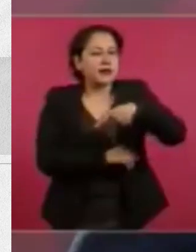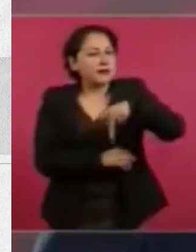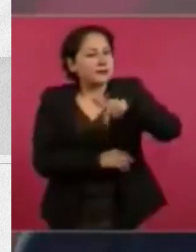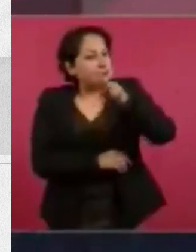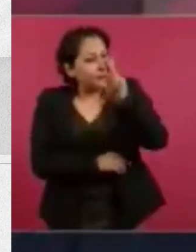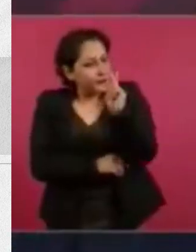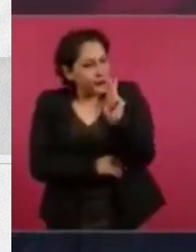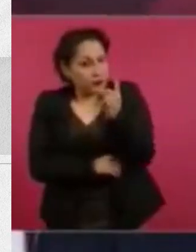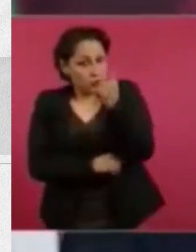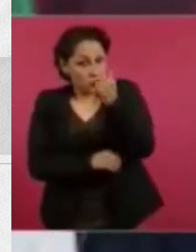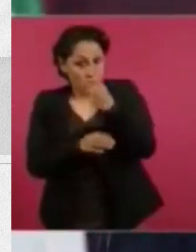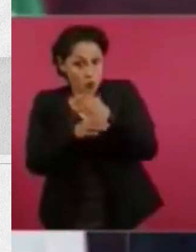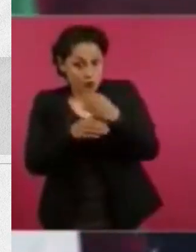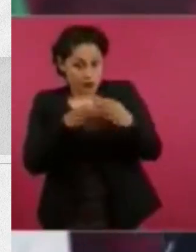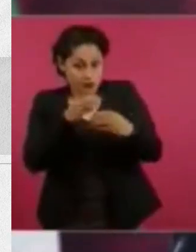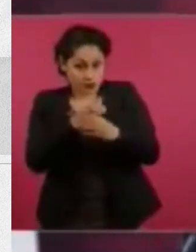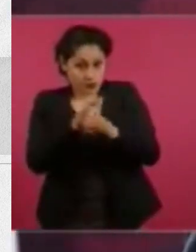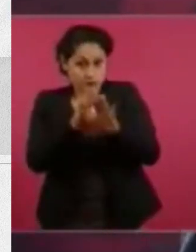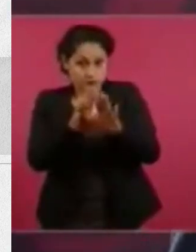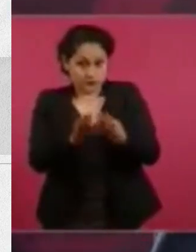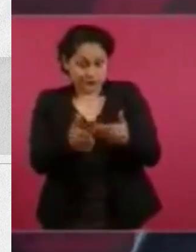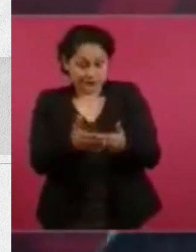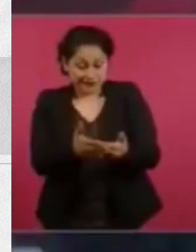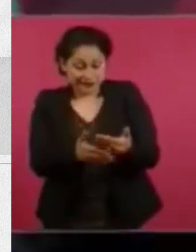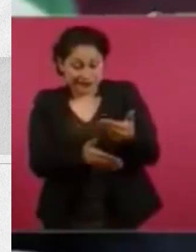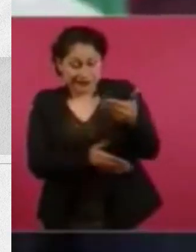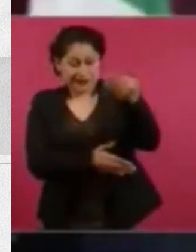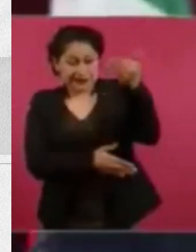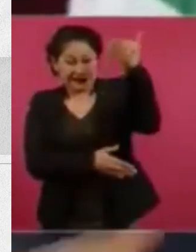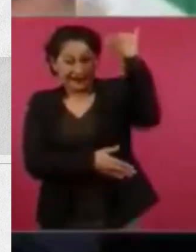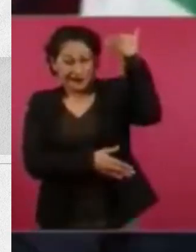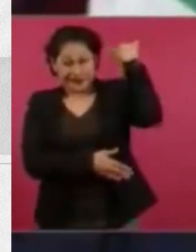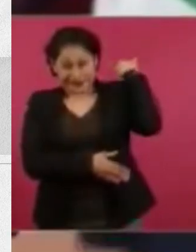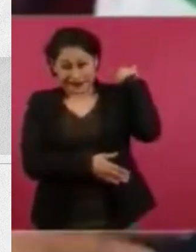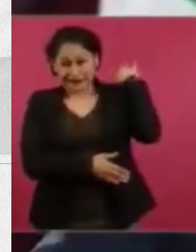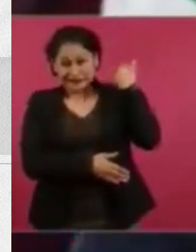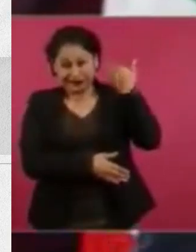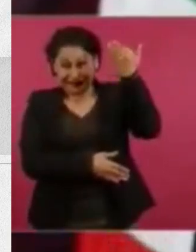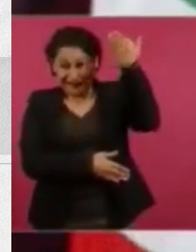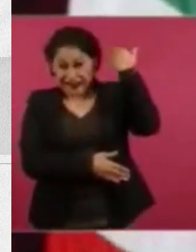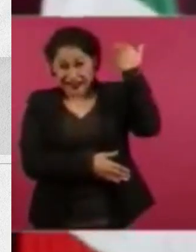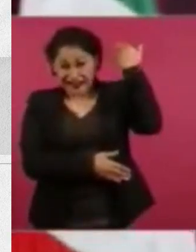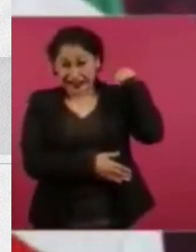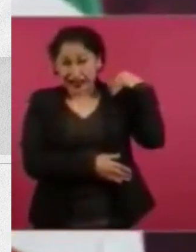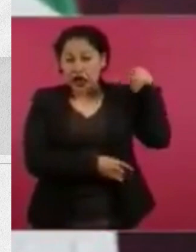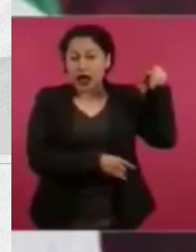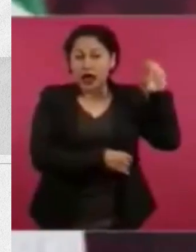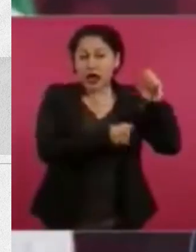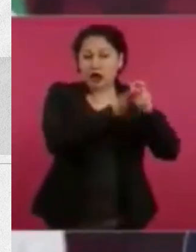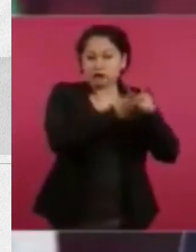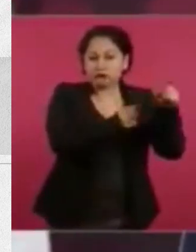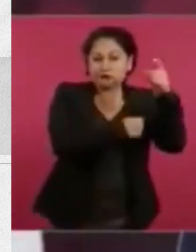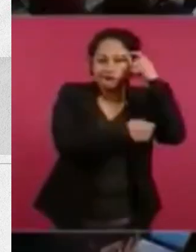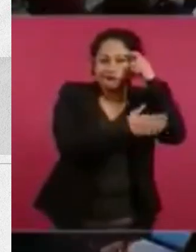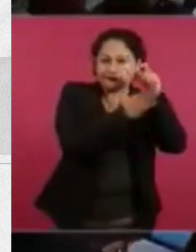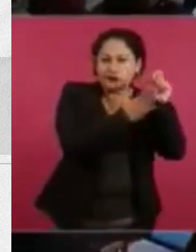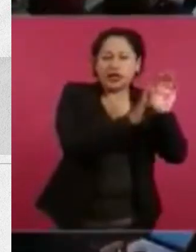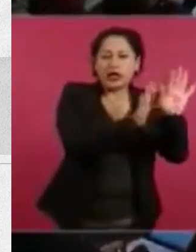antes de Goebbelsch, mucho antes, ya aquí en México y en el mundo,